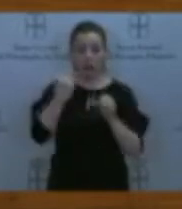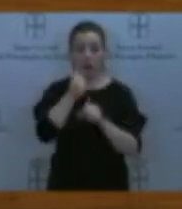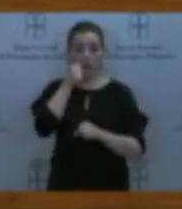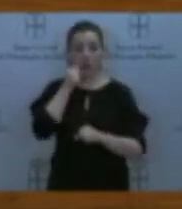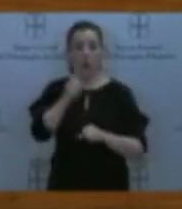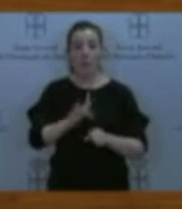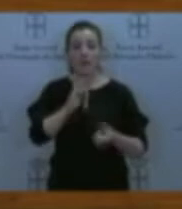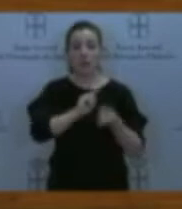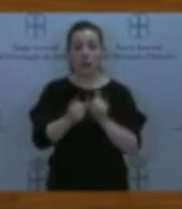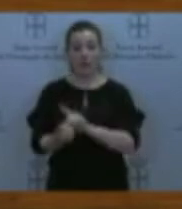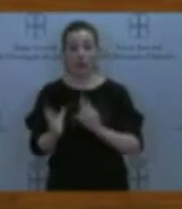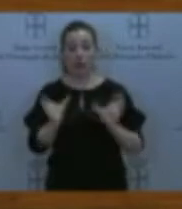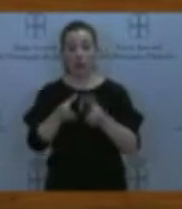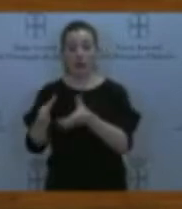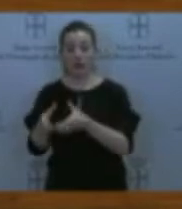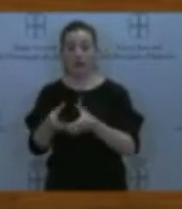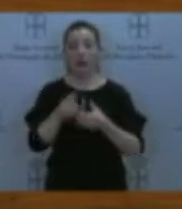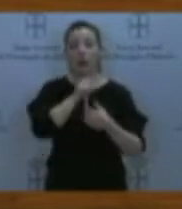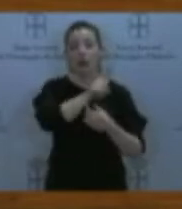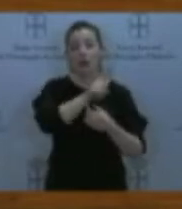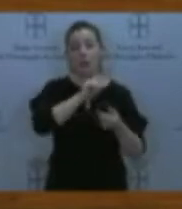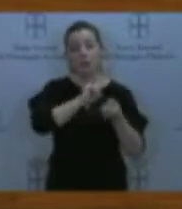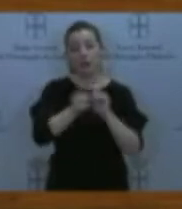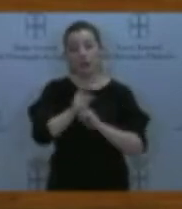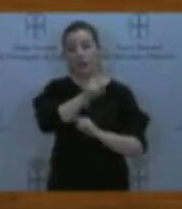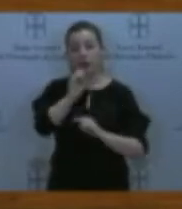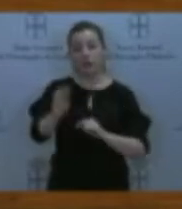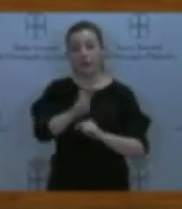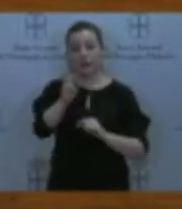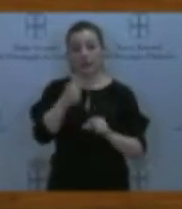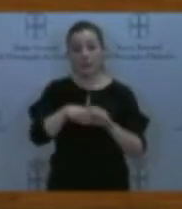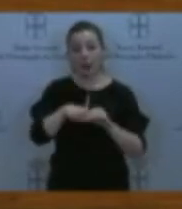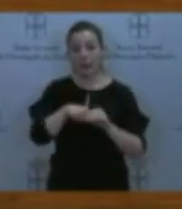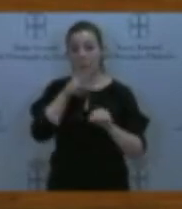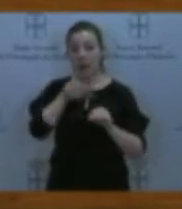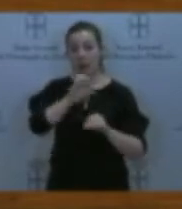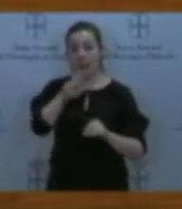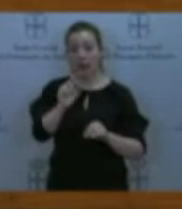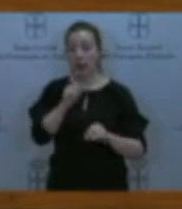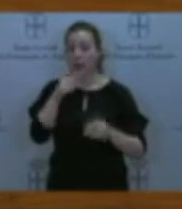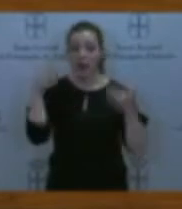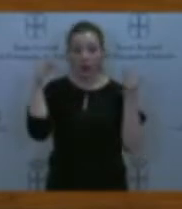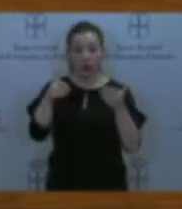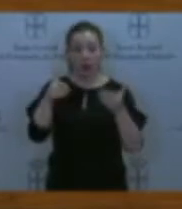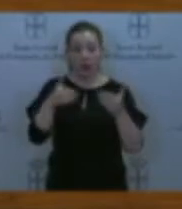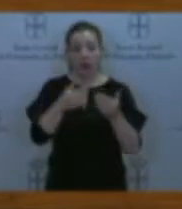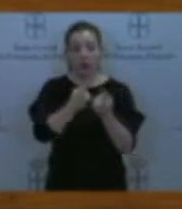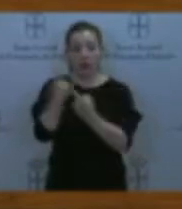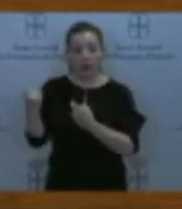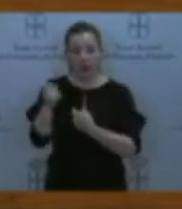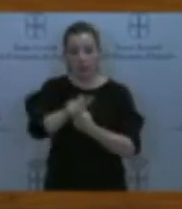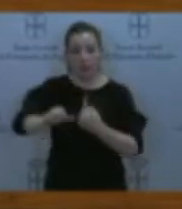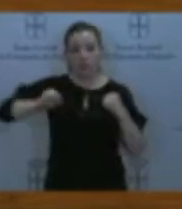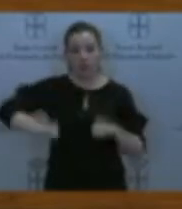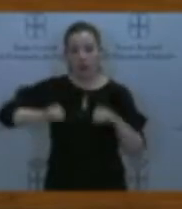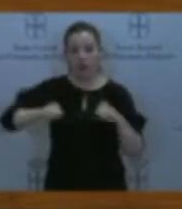modificación de plantillas con la creación de 103 plazas, la mayoría para el ERA, para responder a las necesidades de atención a nuestras y nuestros mayores con la apertura